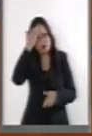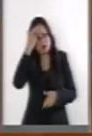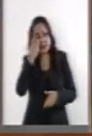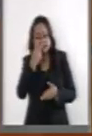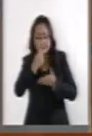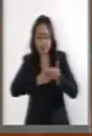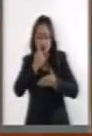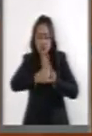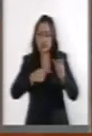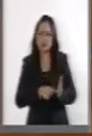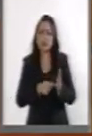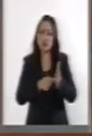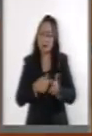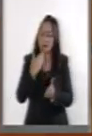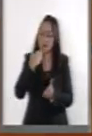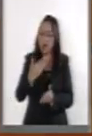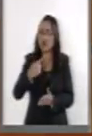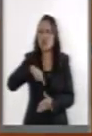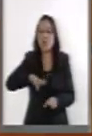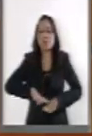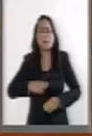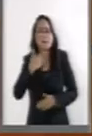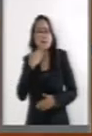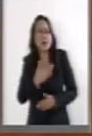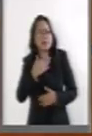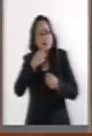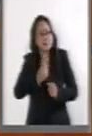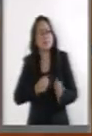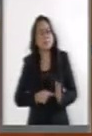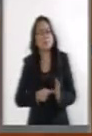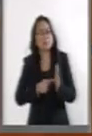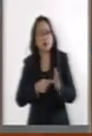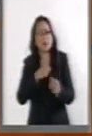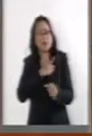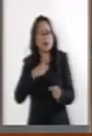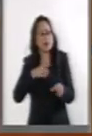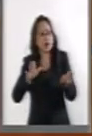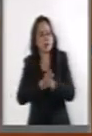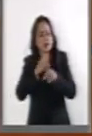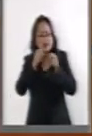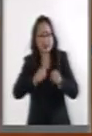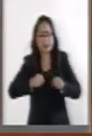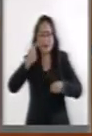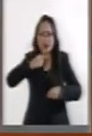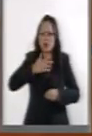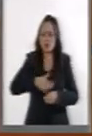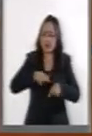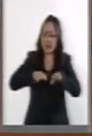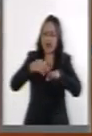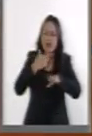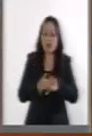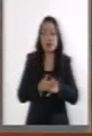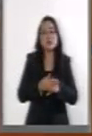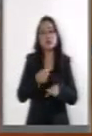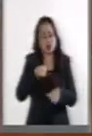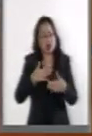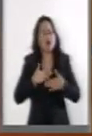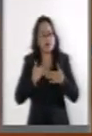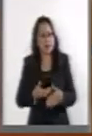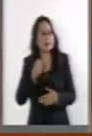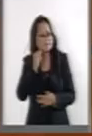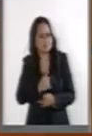este proyecto y soy un convencido de la necesidad de cambiar el sistema de justicia laboral y confío, sí,